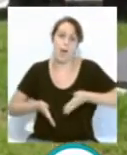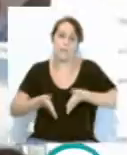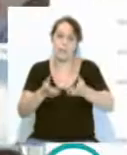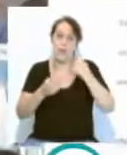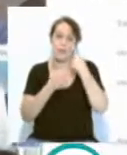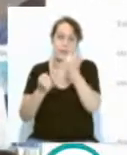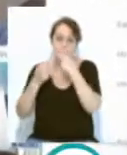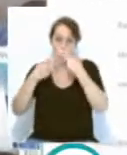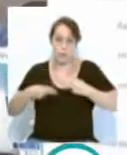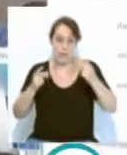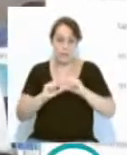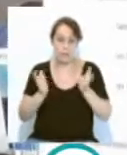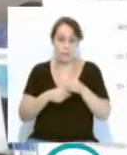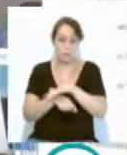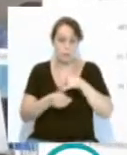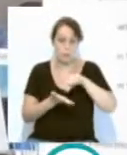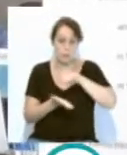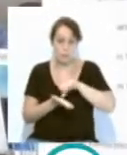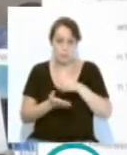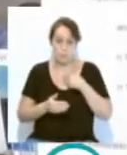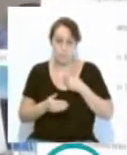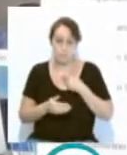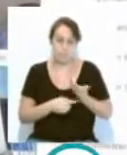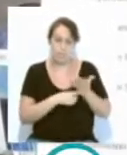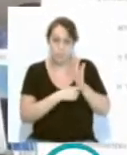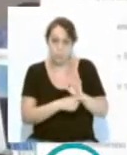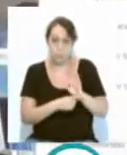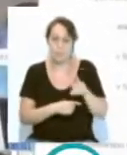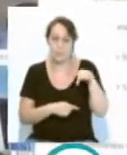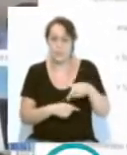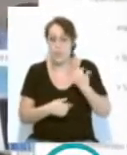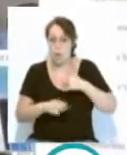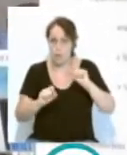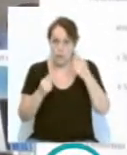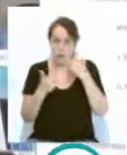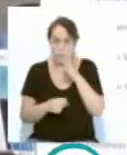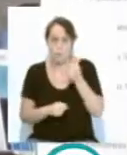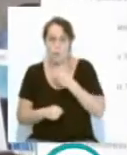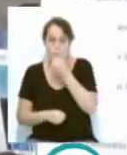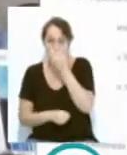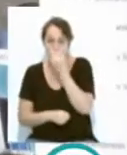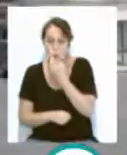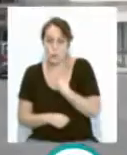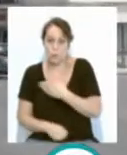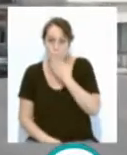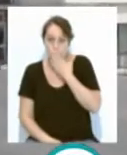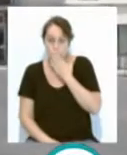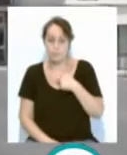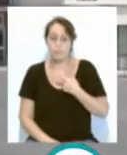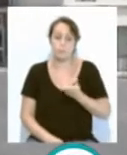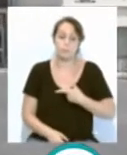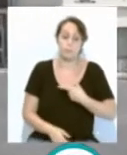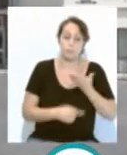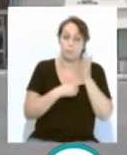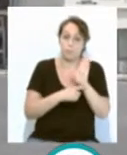Pública. El equipo de gobierno municipal ha sacado adelante esta propuesta gracias a la abstención del PSOE. Los representantes del Ejecutivo